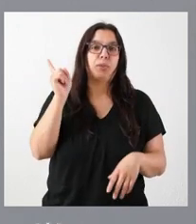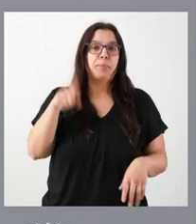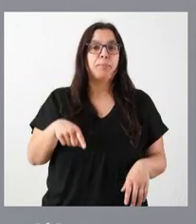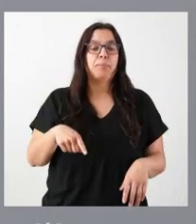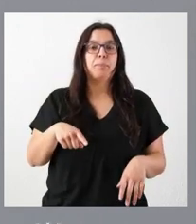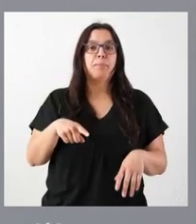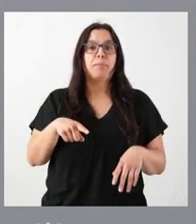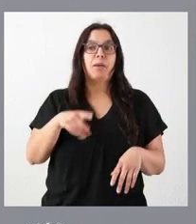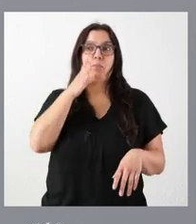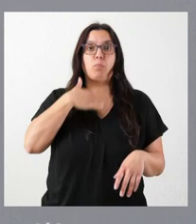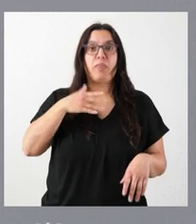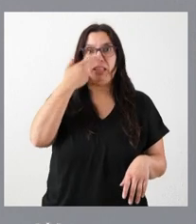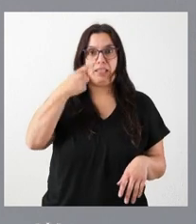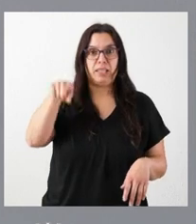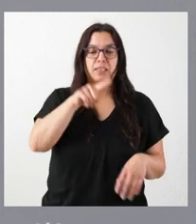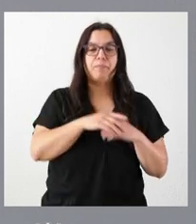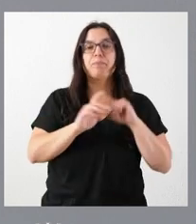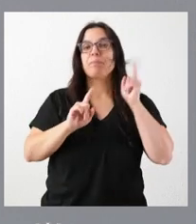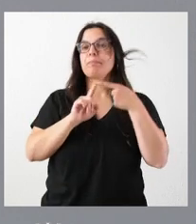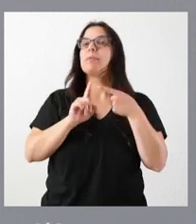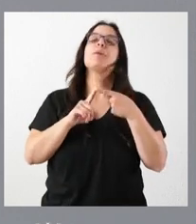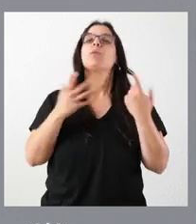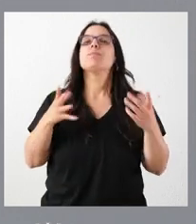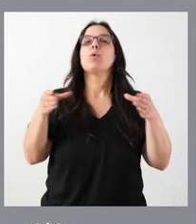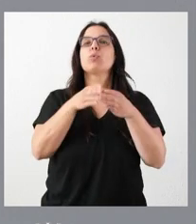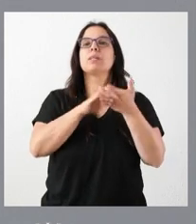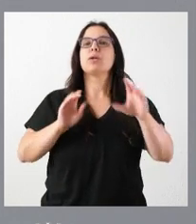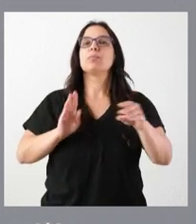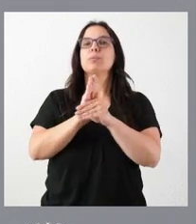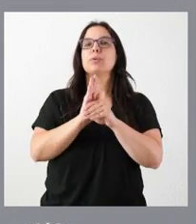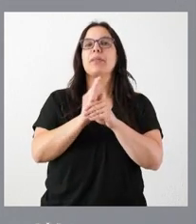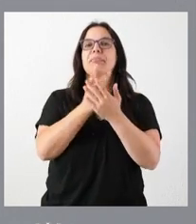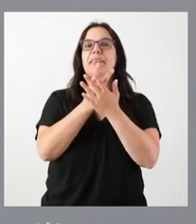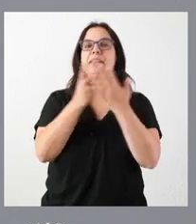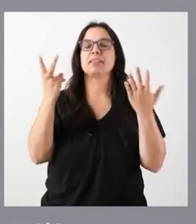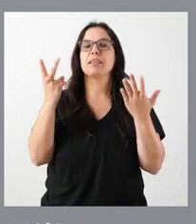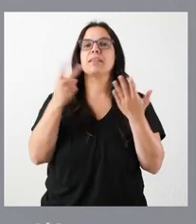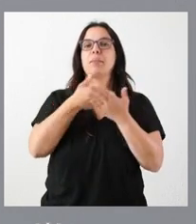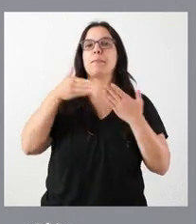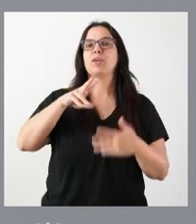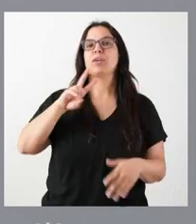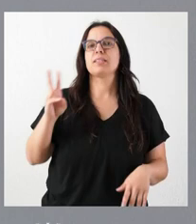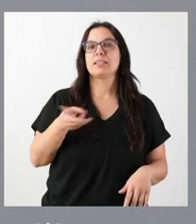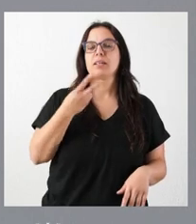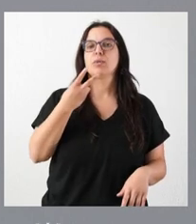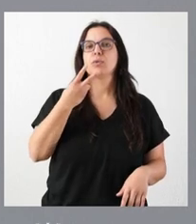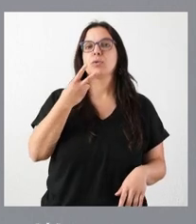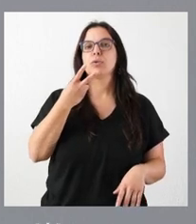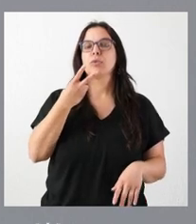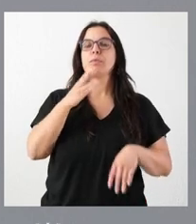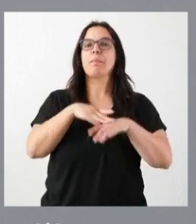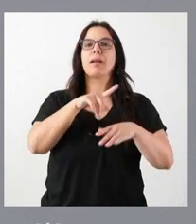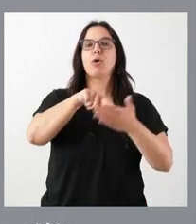interés. El primero de ellos es que la Junta destina 17 millones de euros a la